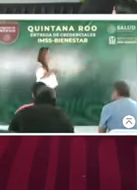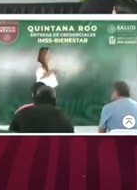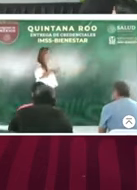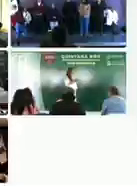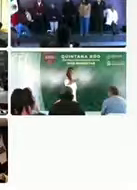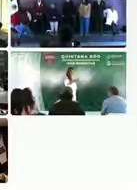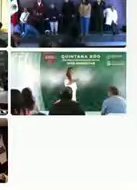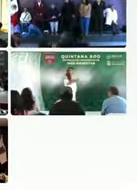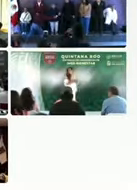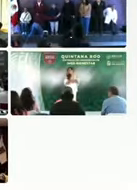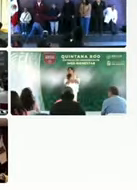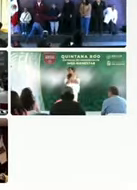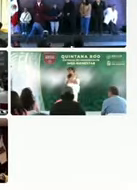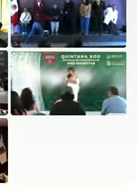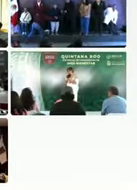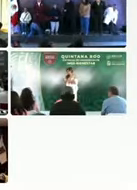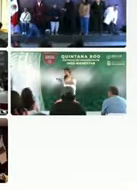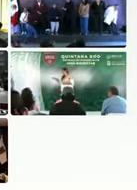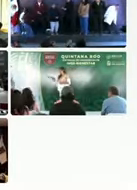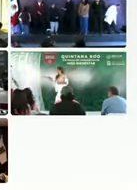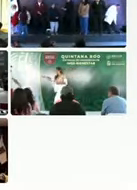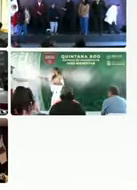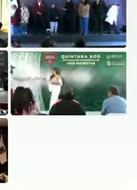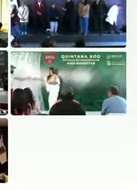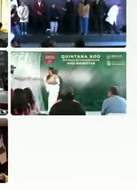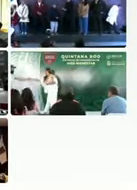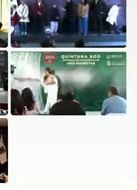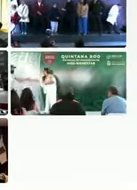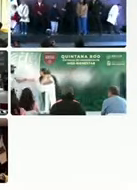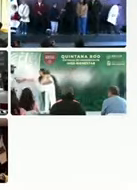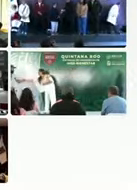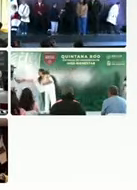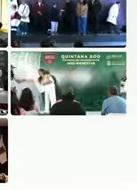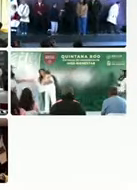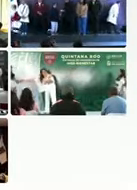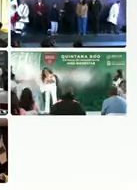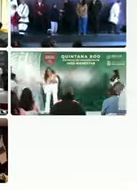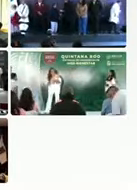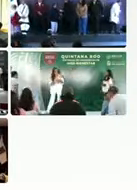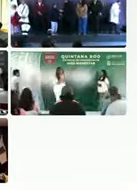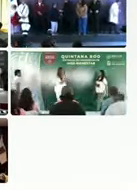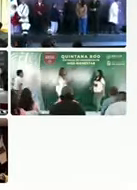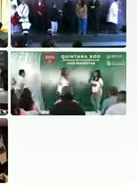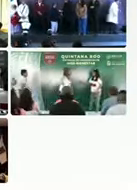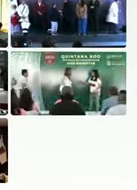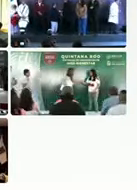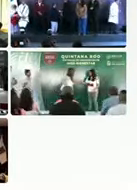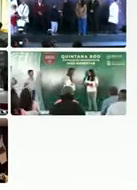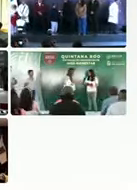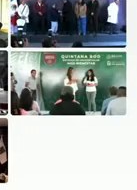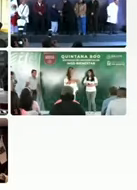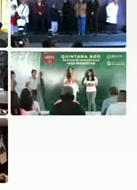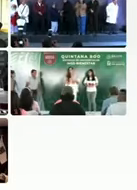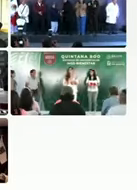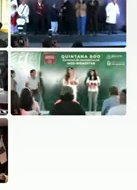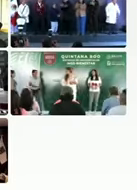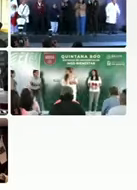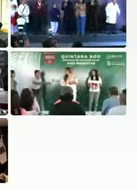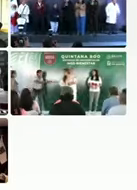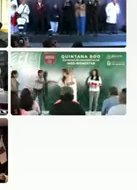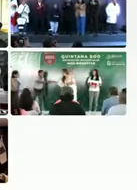vemos también en el Estado de México a la maestra Delfina Gómez. También está la gobernadora Evelyn